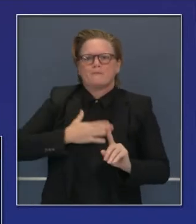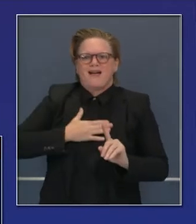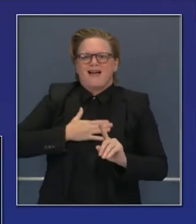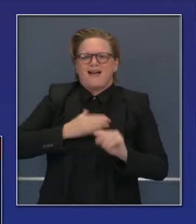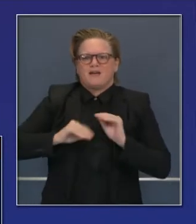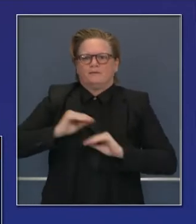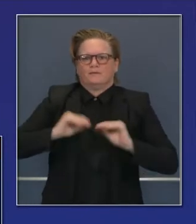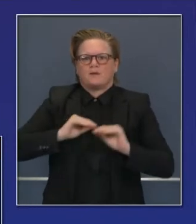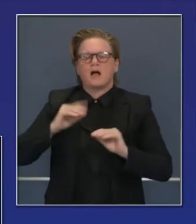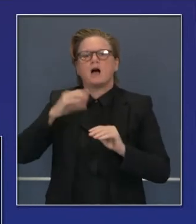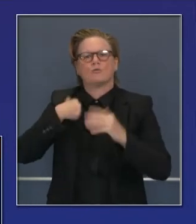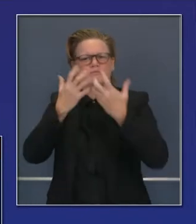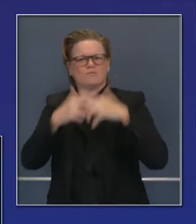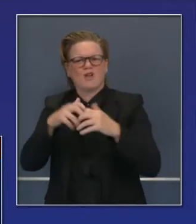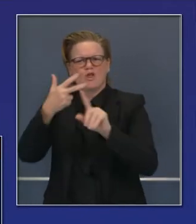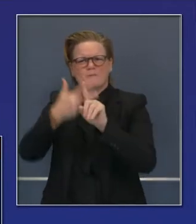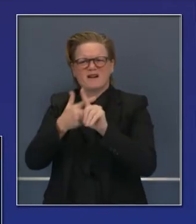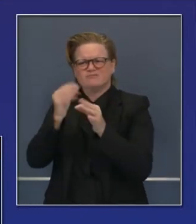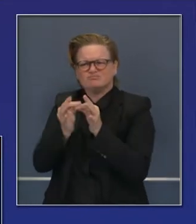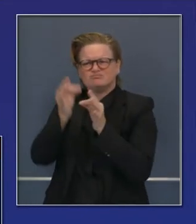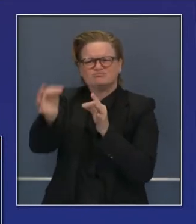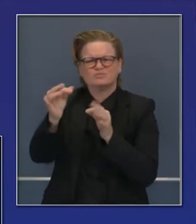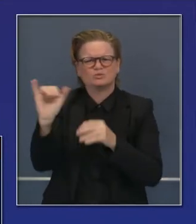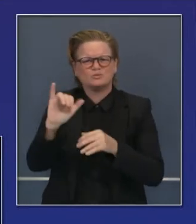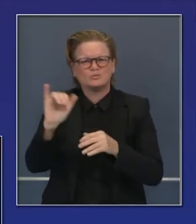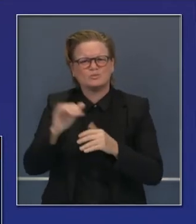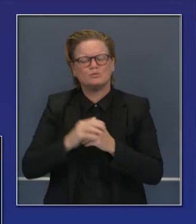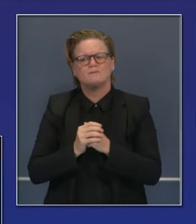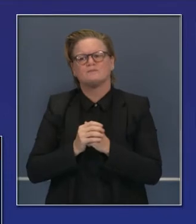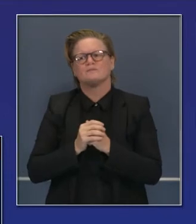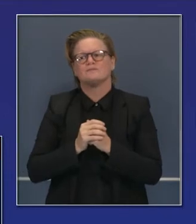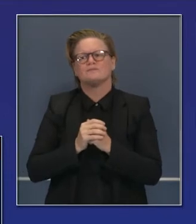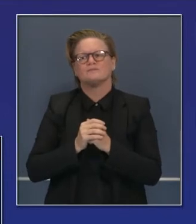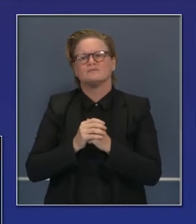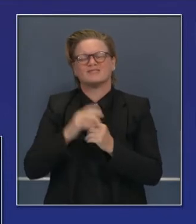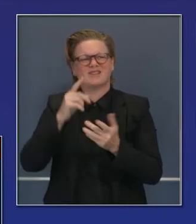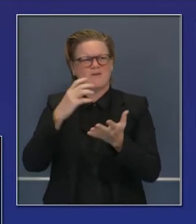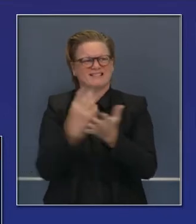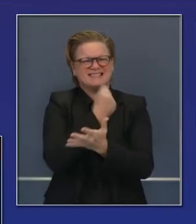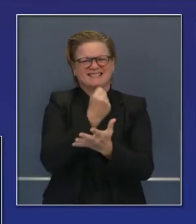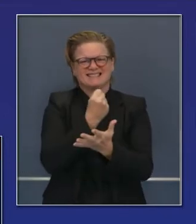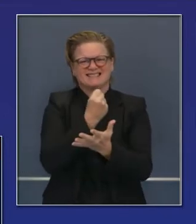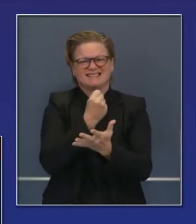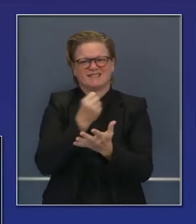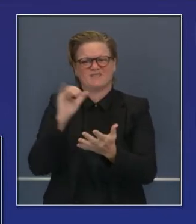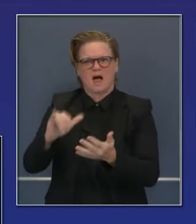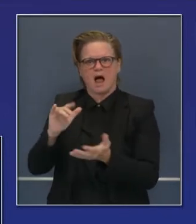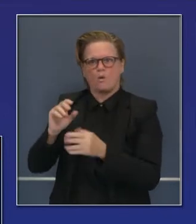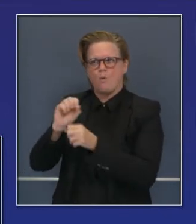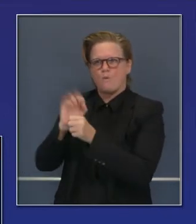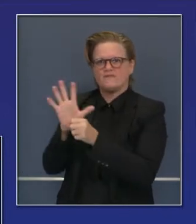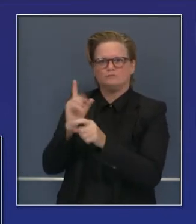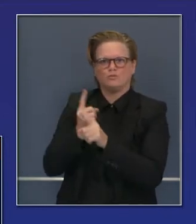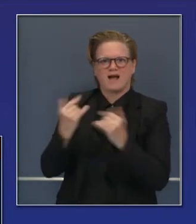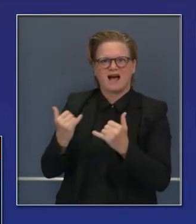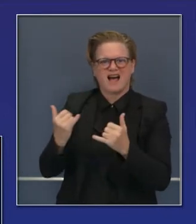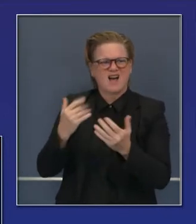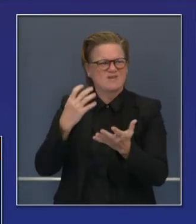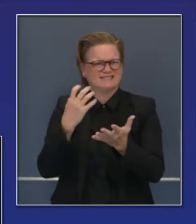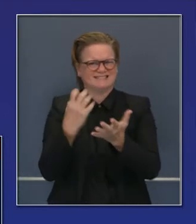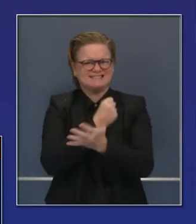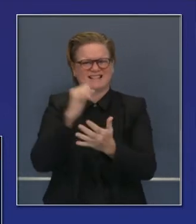esta pandemia, a que aprovechen estos dólares para necesidades más urgentes.